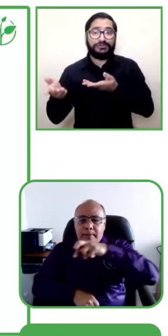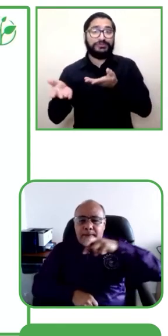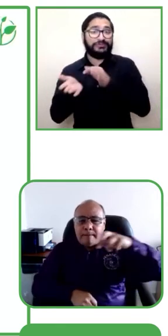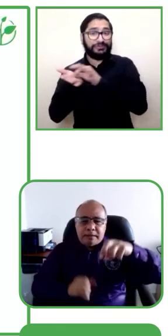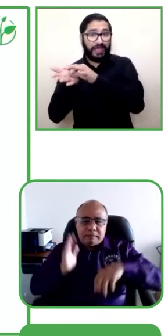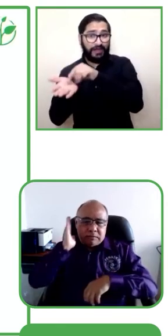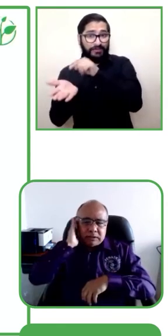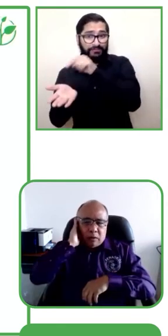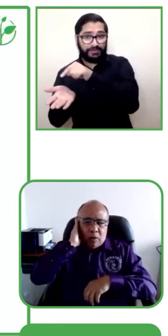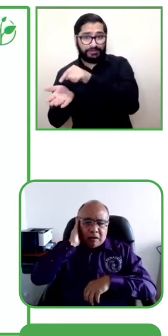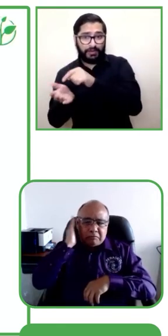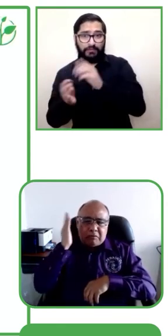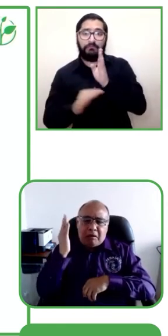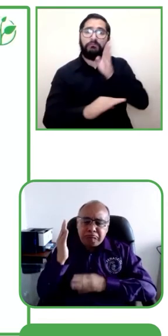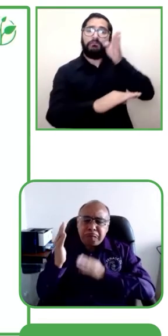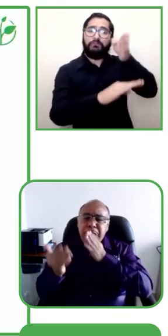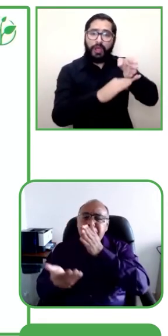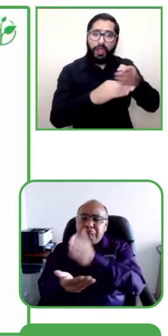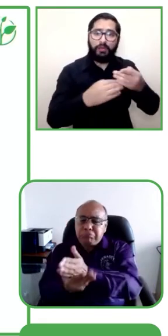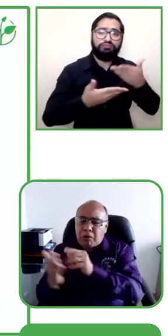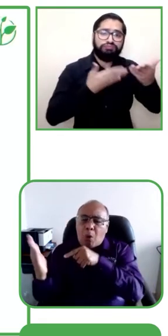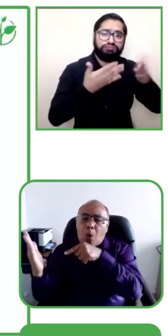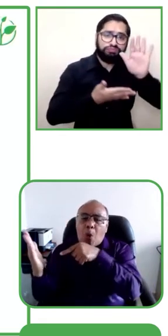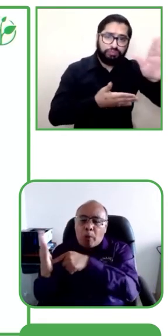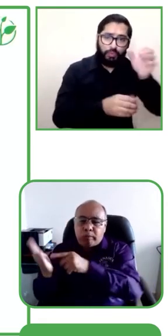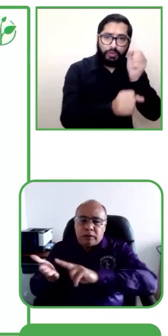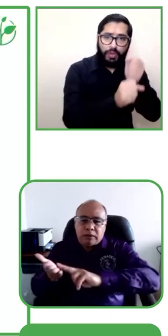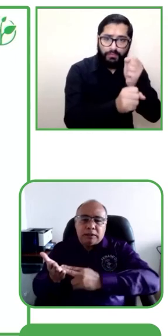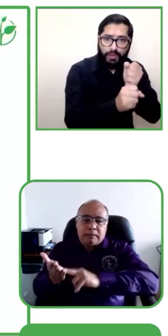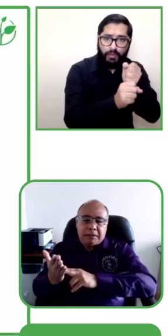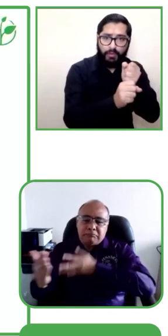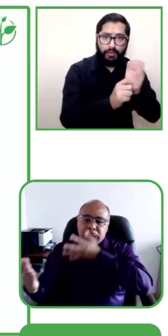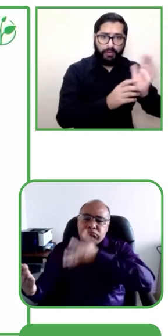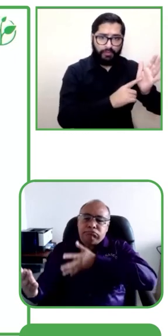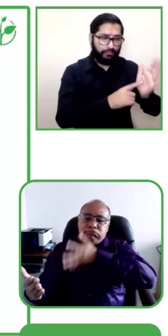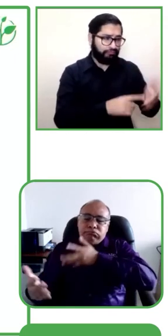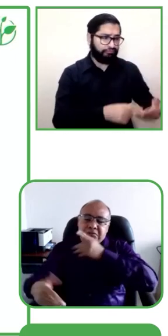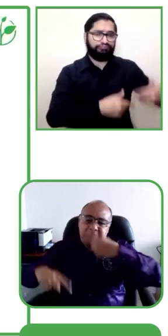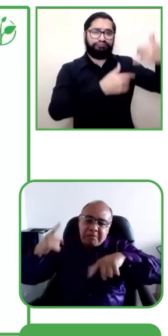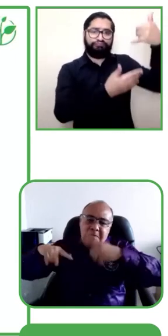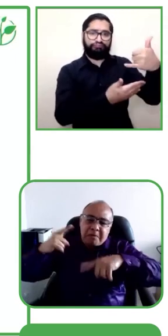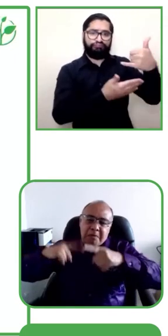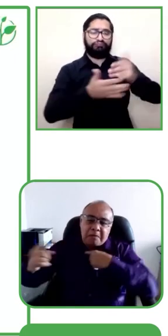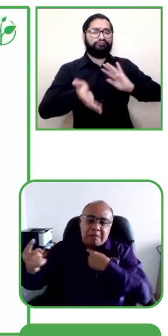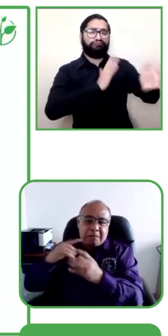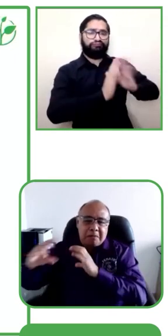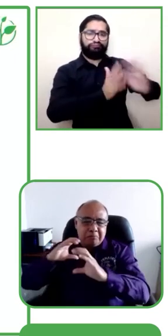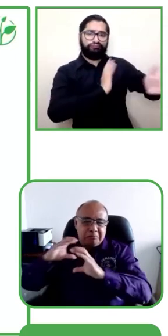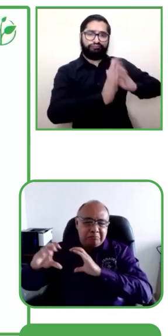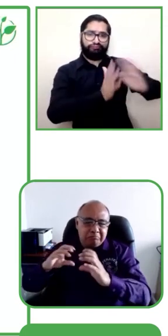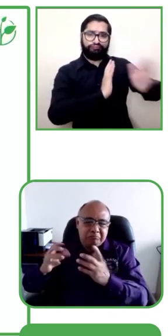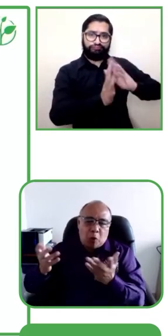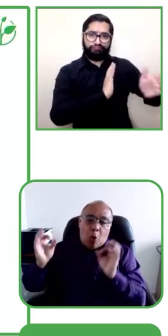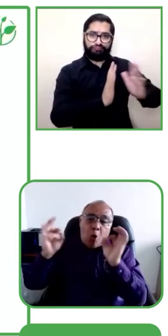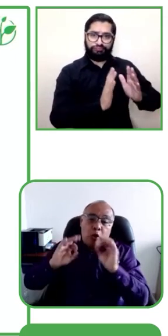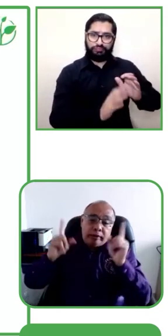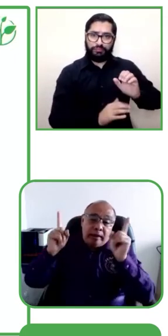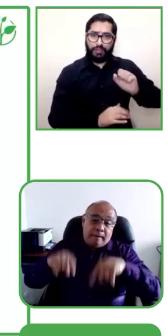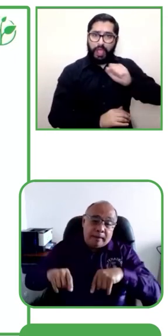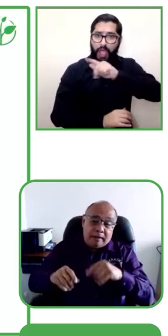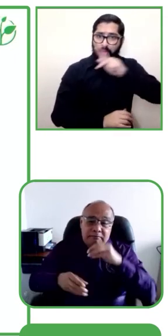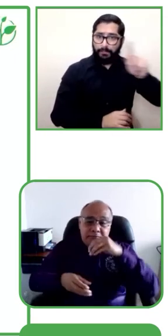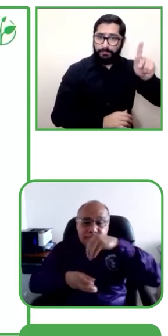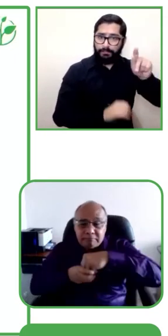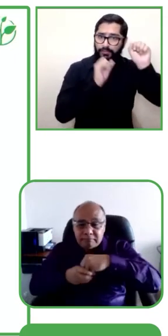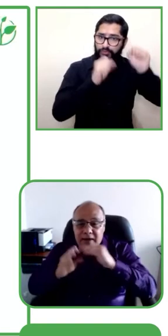trabajo y hacen uso del servicio de interpretación en línea de Ciel por medio de una aplicación que descargan en su celular, la abren y